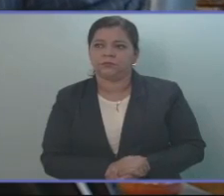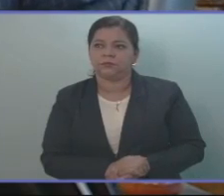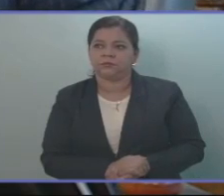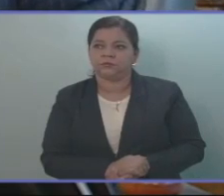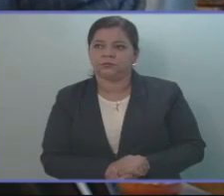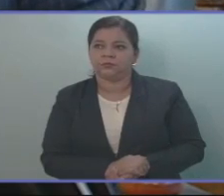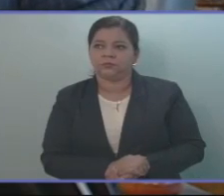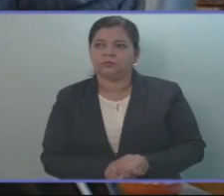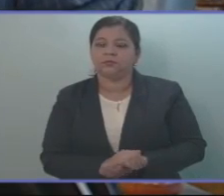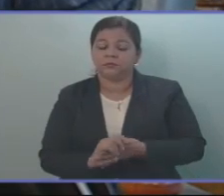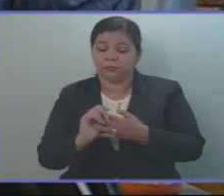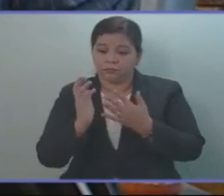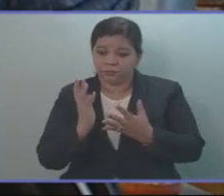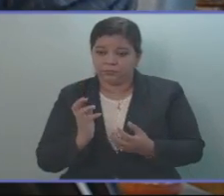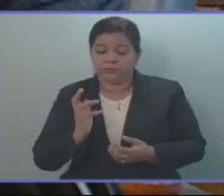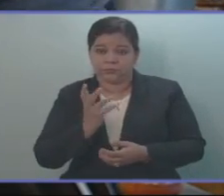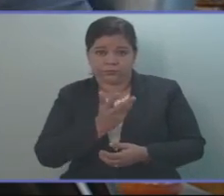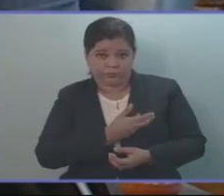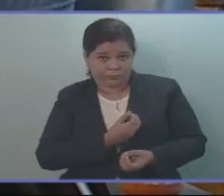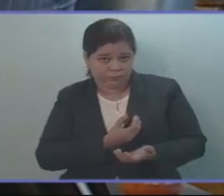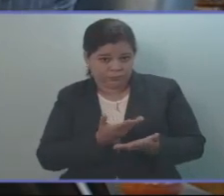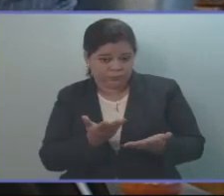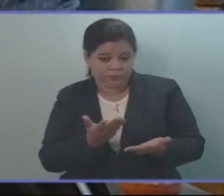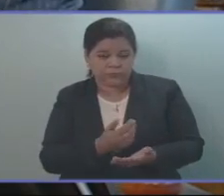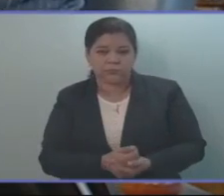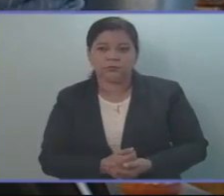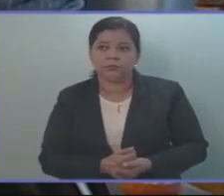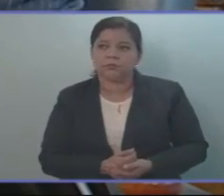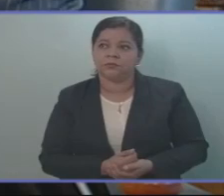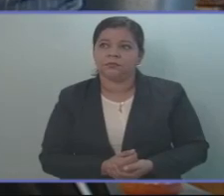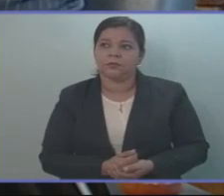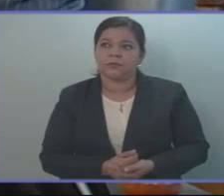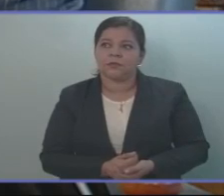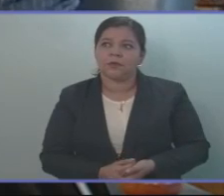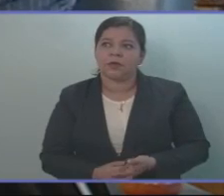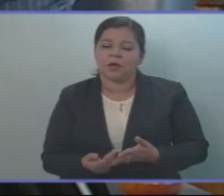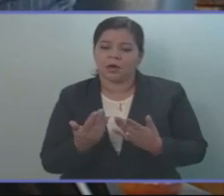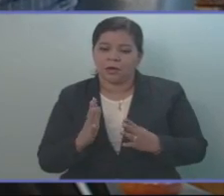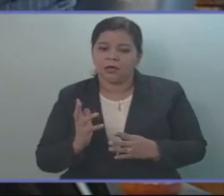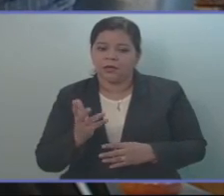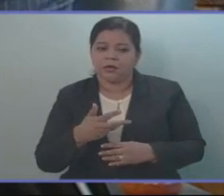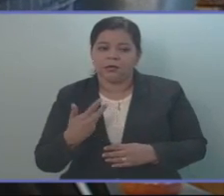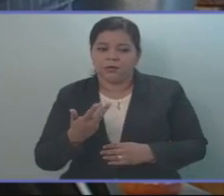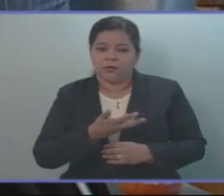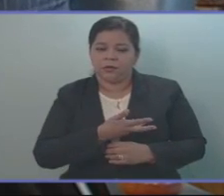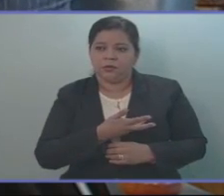Hay que señalar también que pasamos,